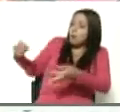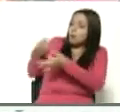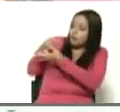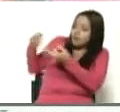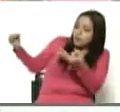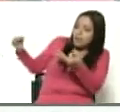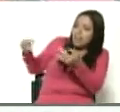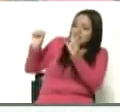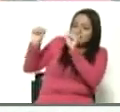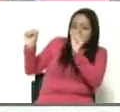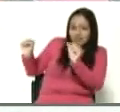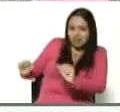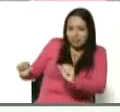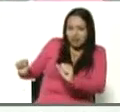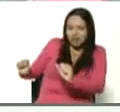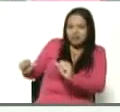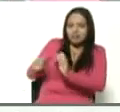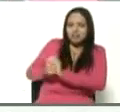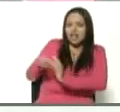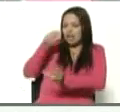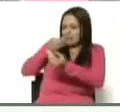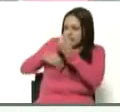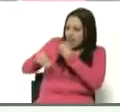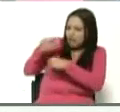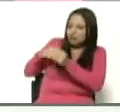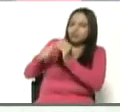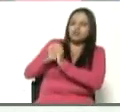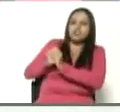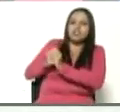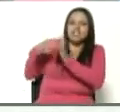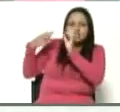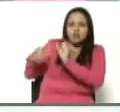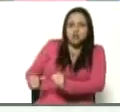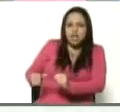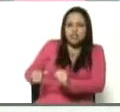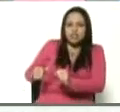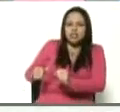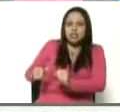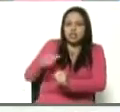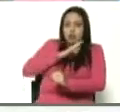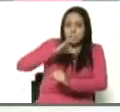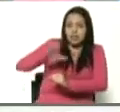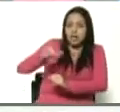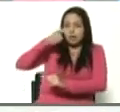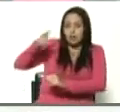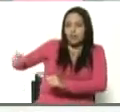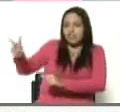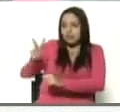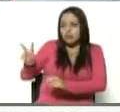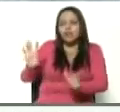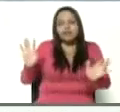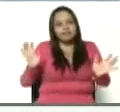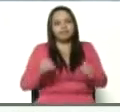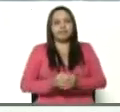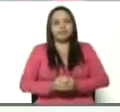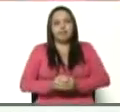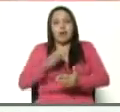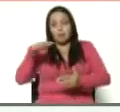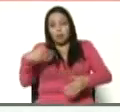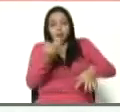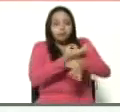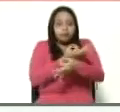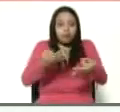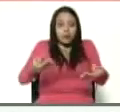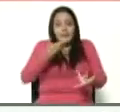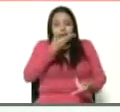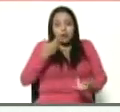el sistema alimentario de seguridad y soberanía del pueblo de Venezuela. Para perfeccionarlo,